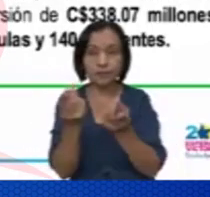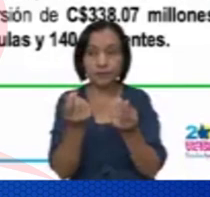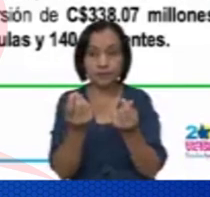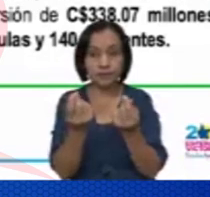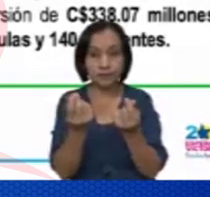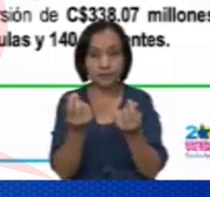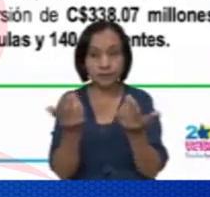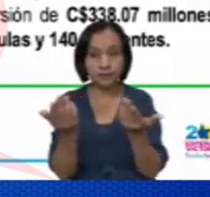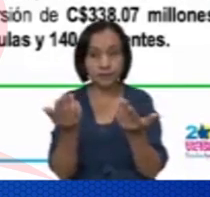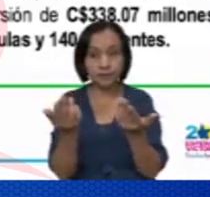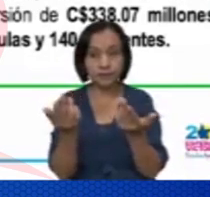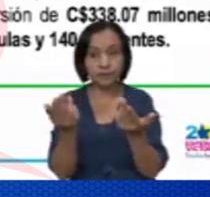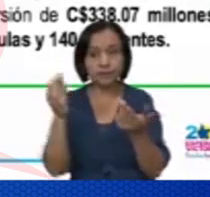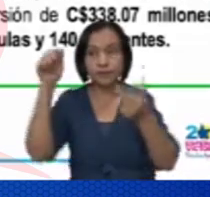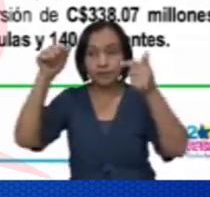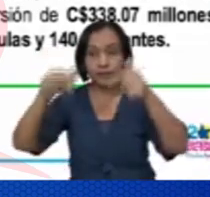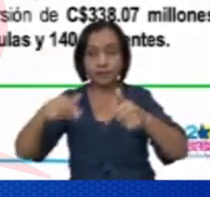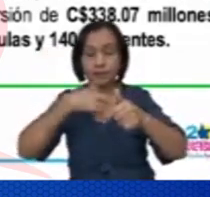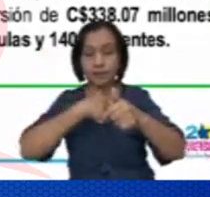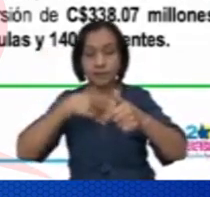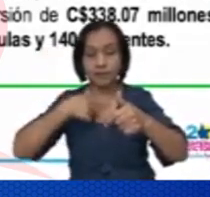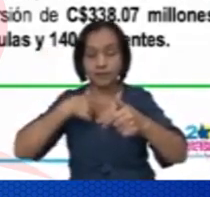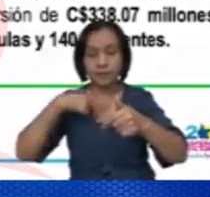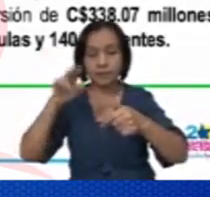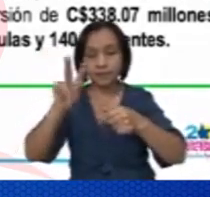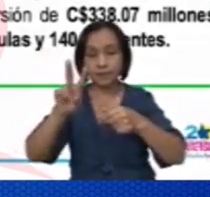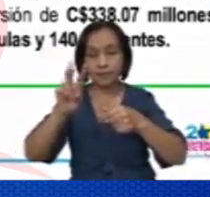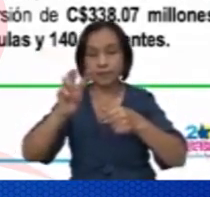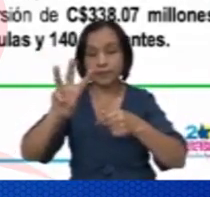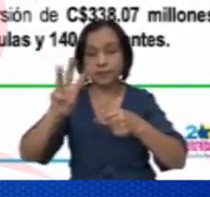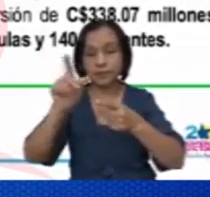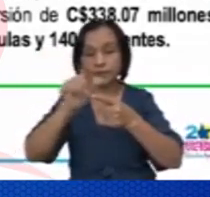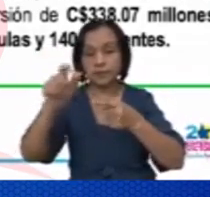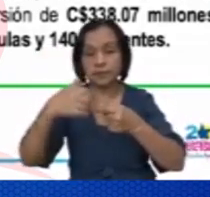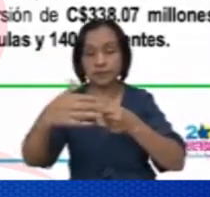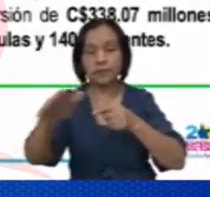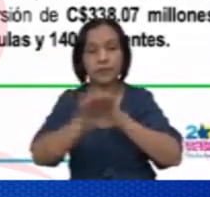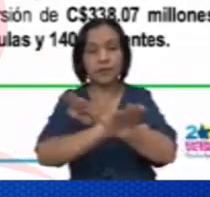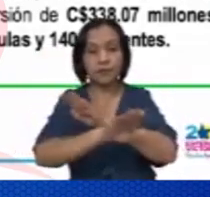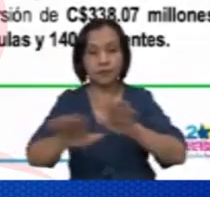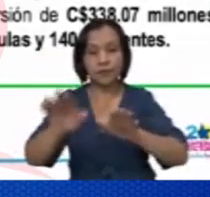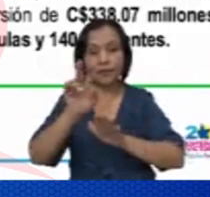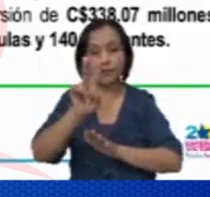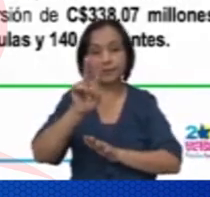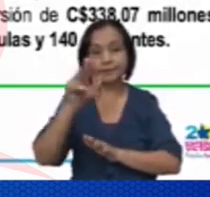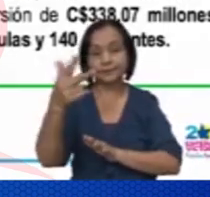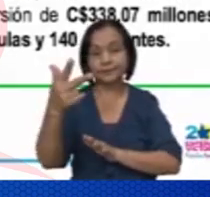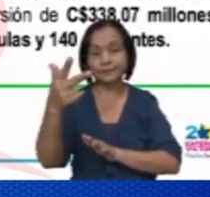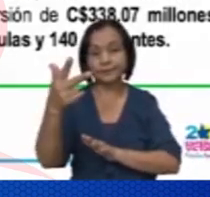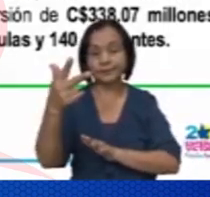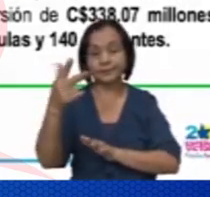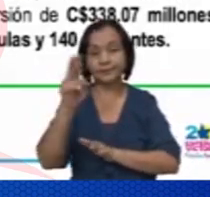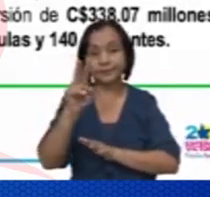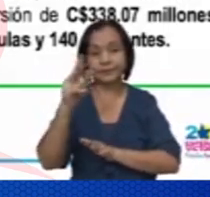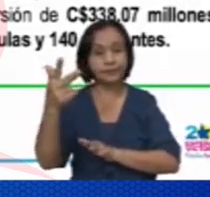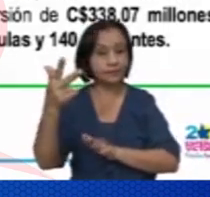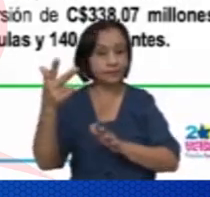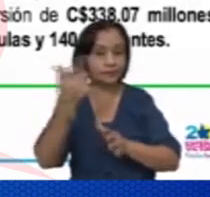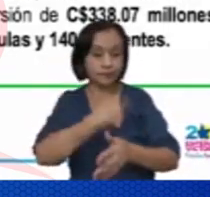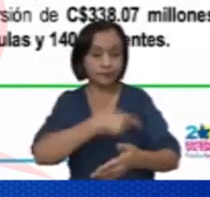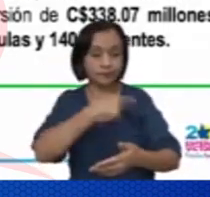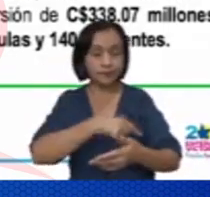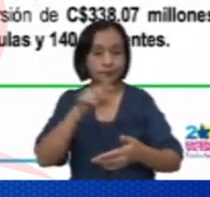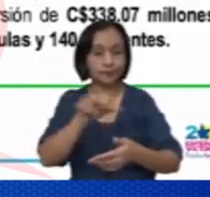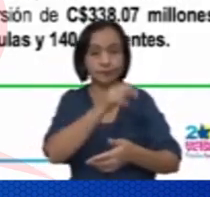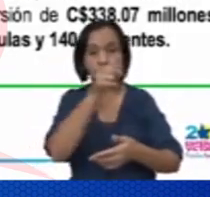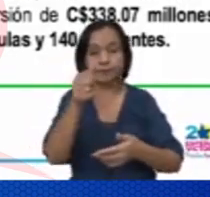que ahorita en este próximo dos o tres meses vamos a estar finalizando esos 28 centros educativos y otra parte que va